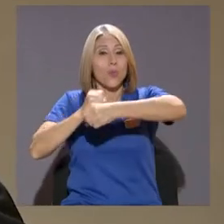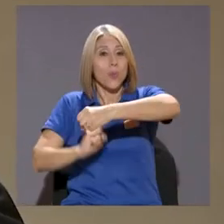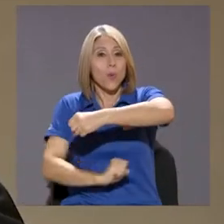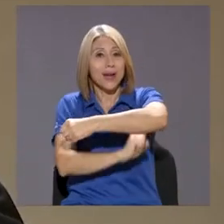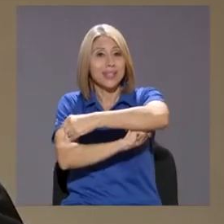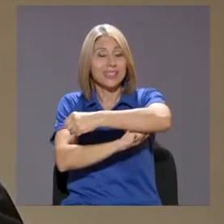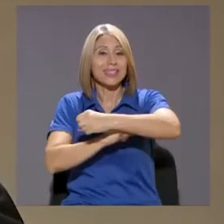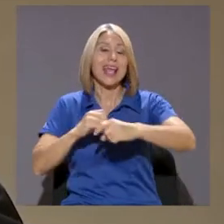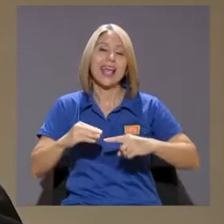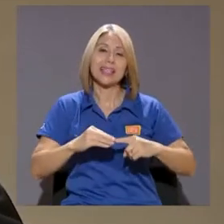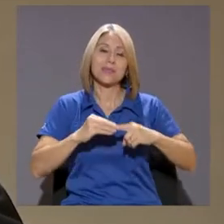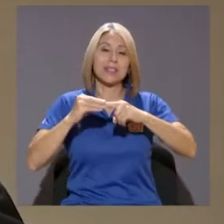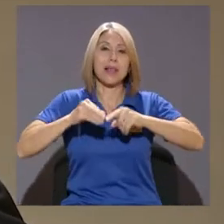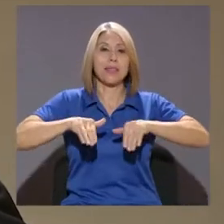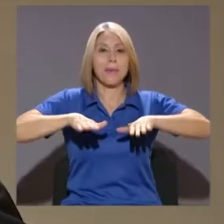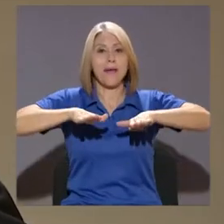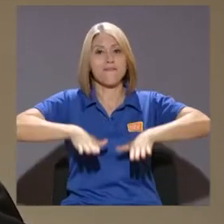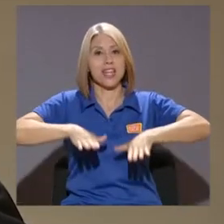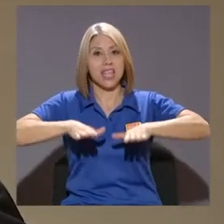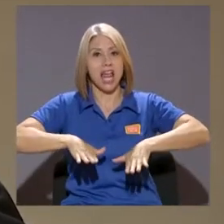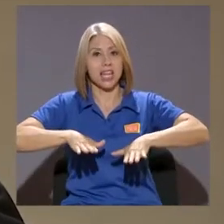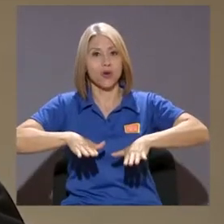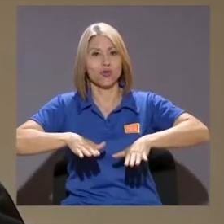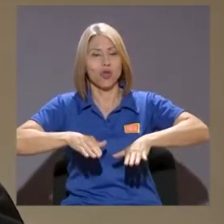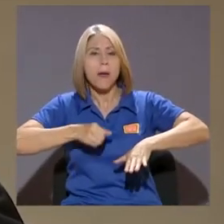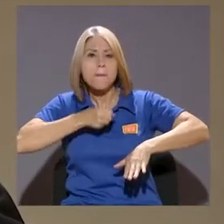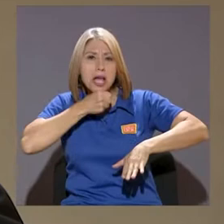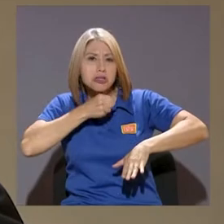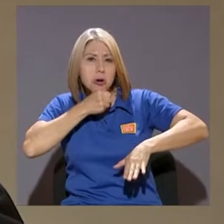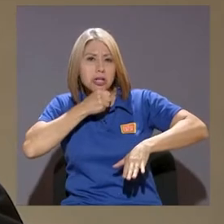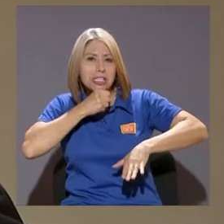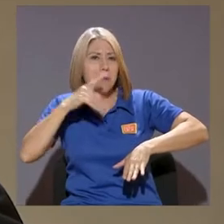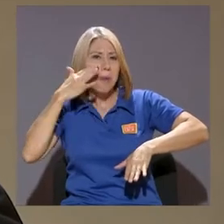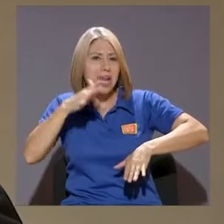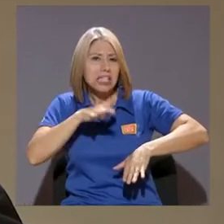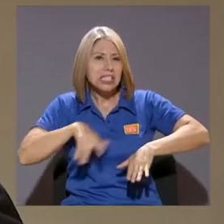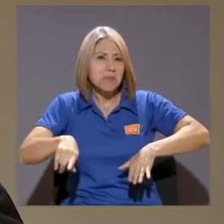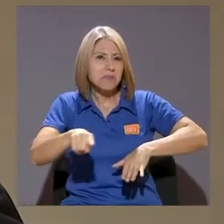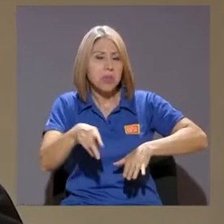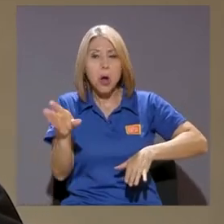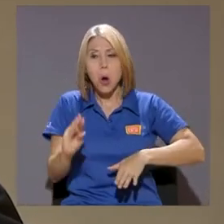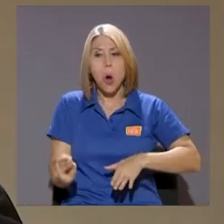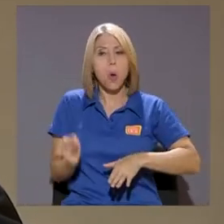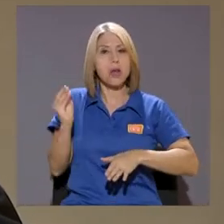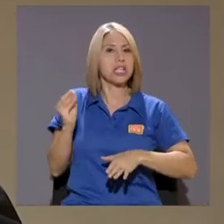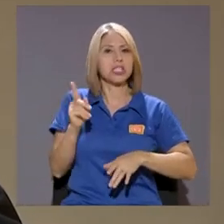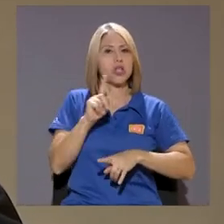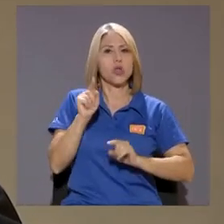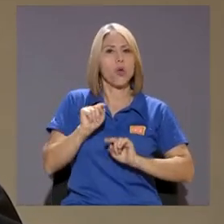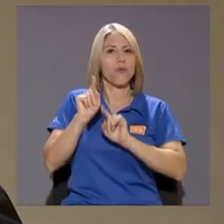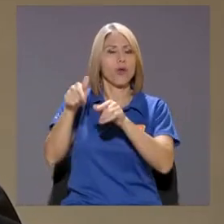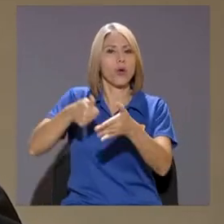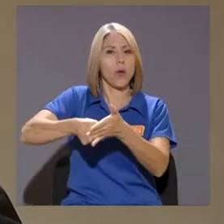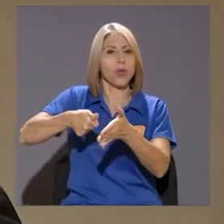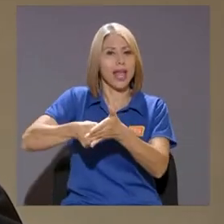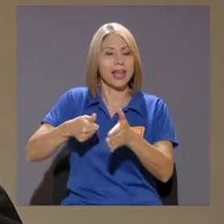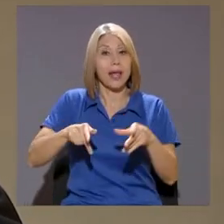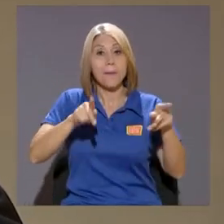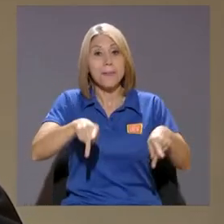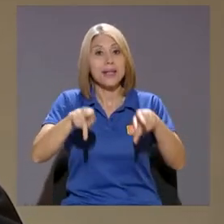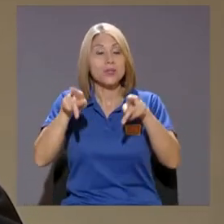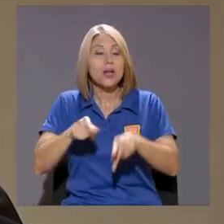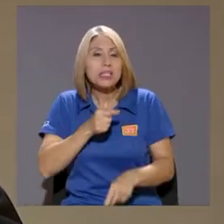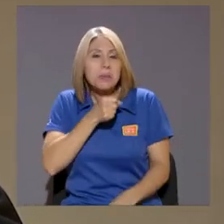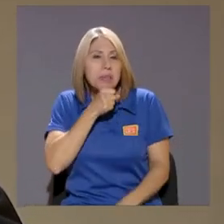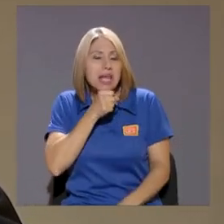los británicos mayores parece Los jóvenes no fueron muchos de ellos a votar Y los viejos pensaban